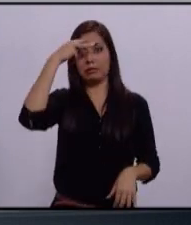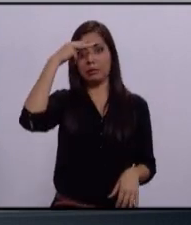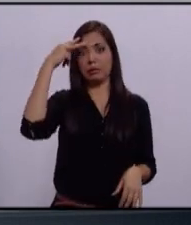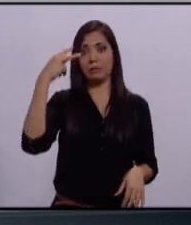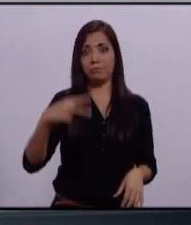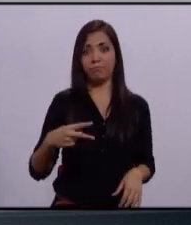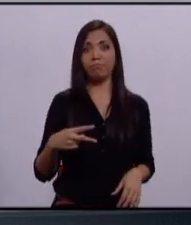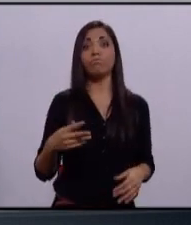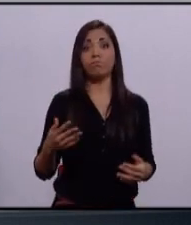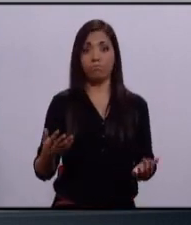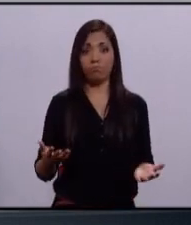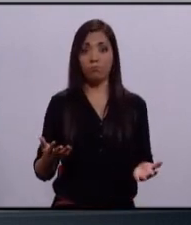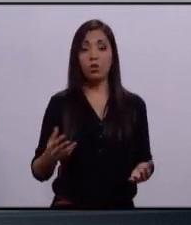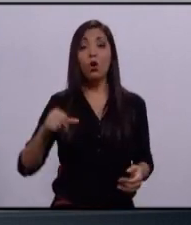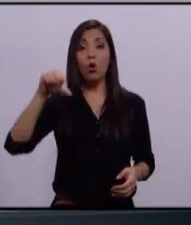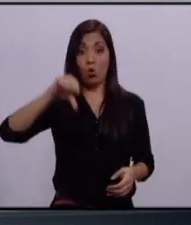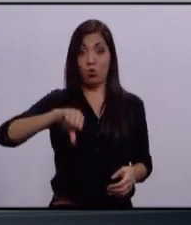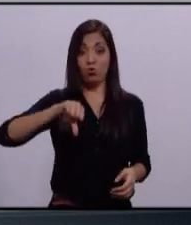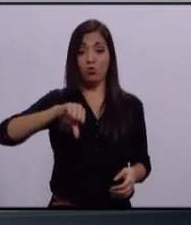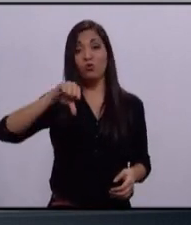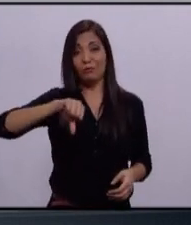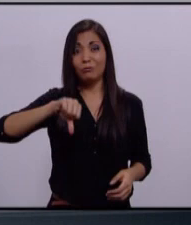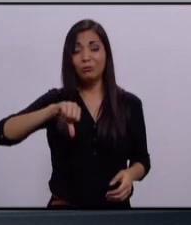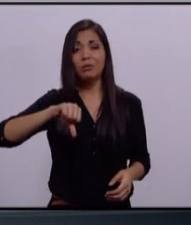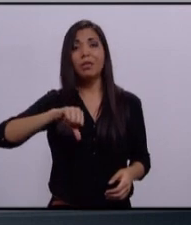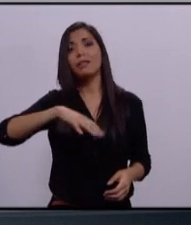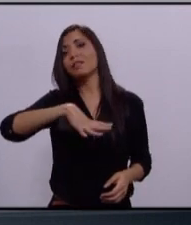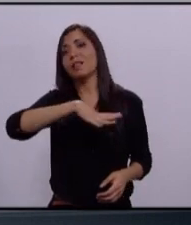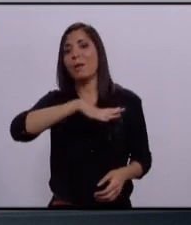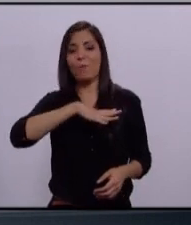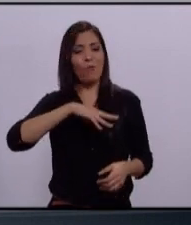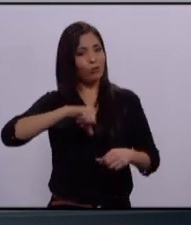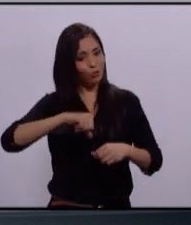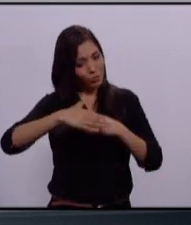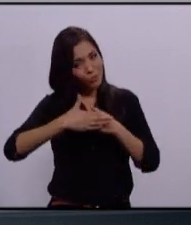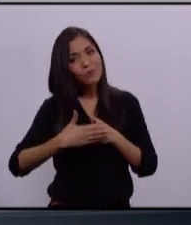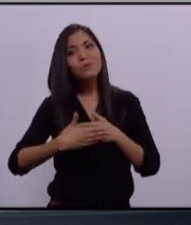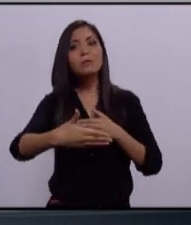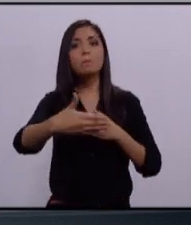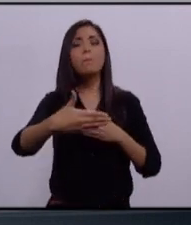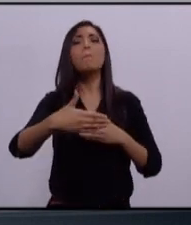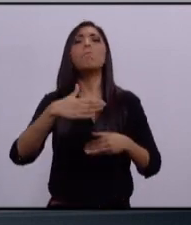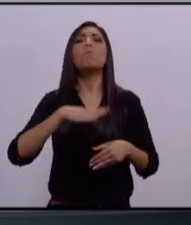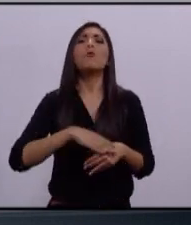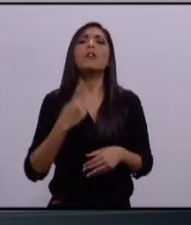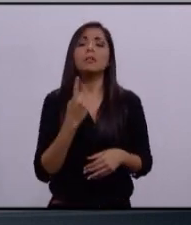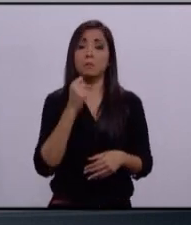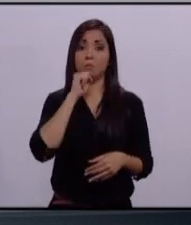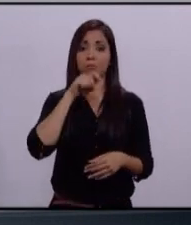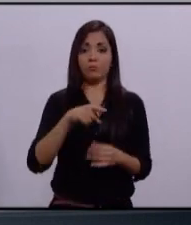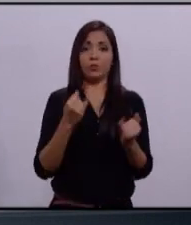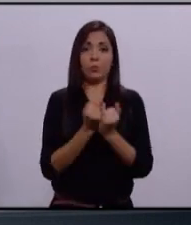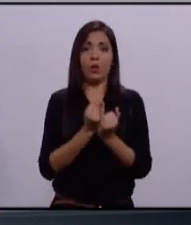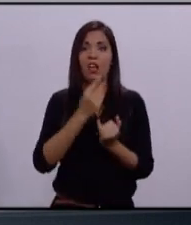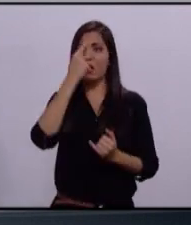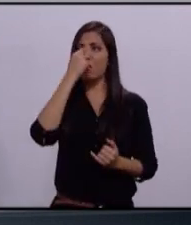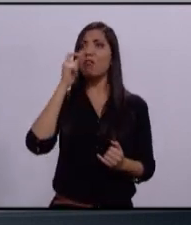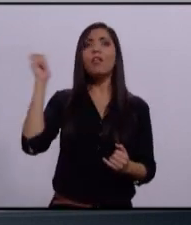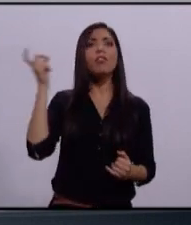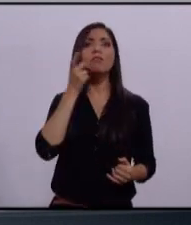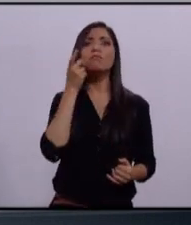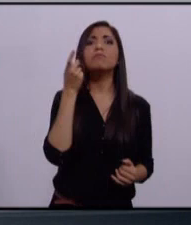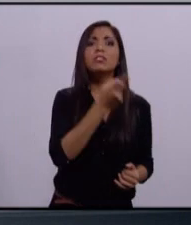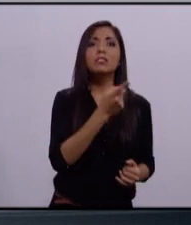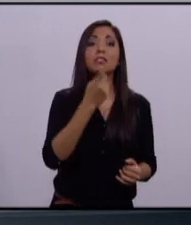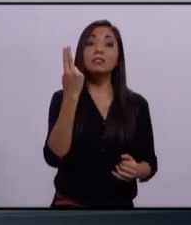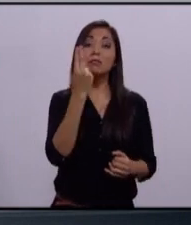Así es. Hoy, hoy por hoy, tenemos todo por delante. A fin de cuentas, y también quien te diga que las